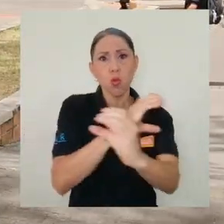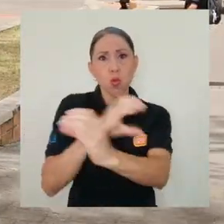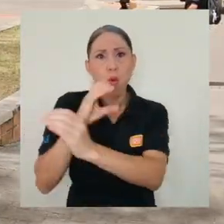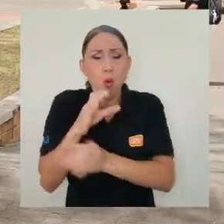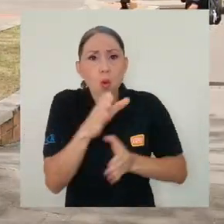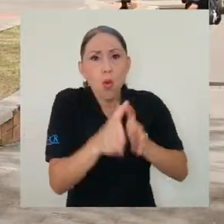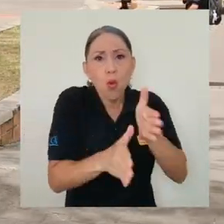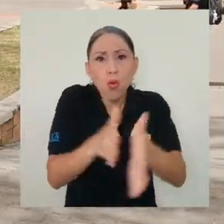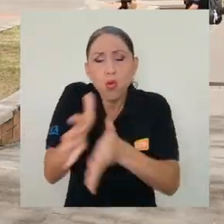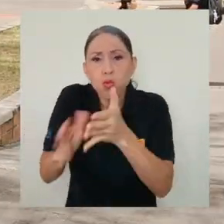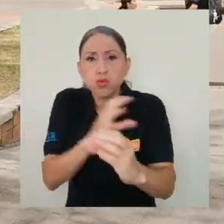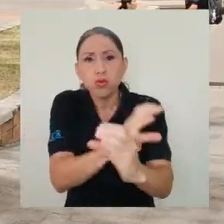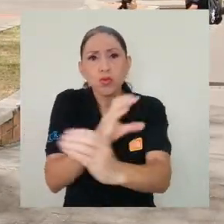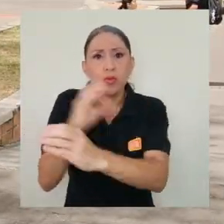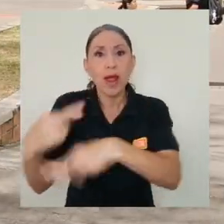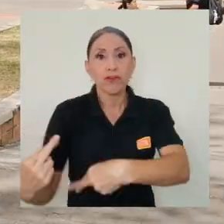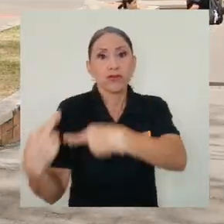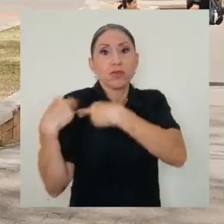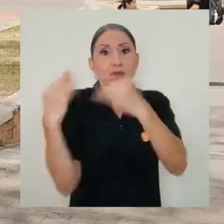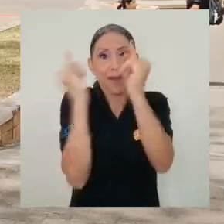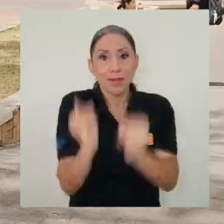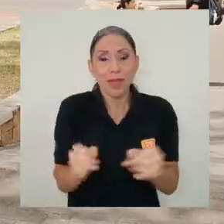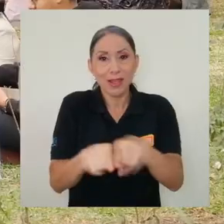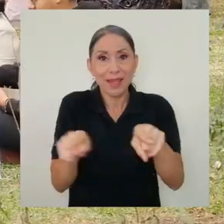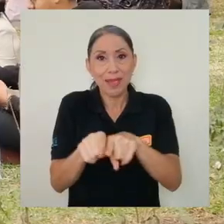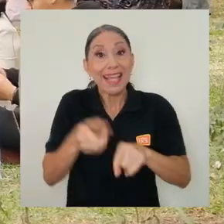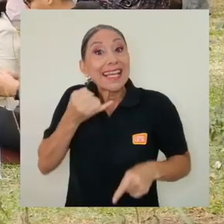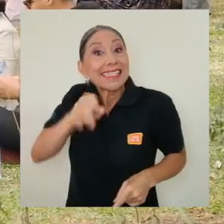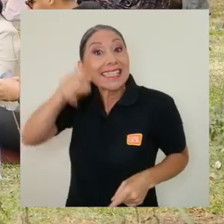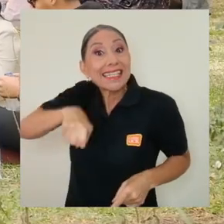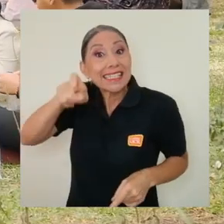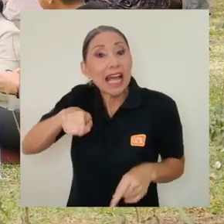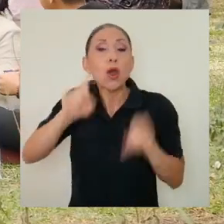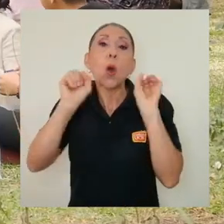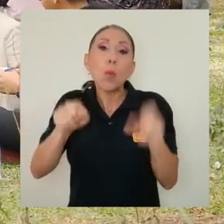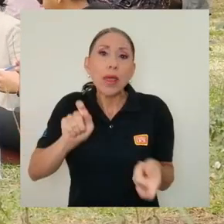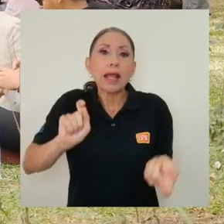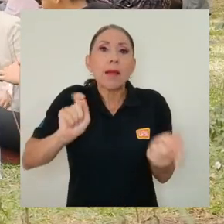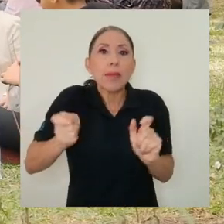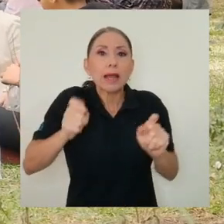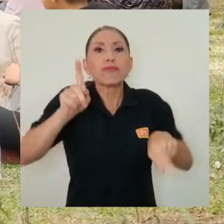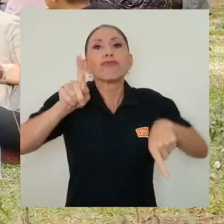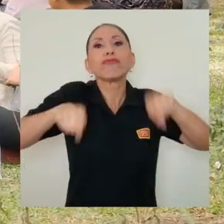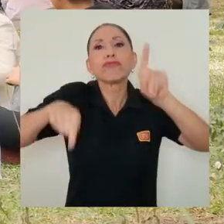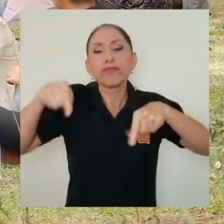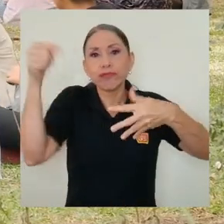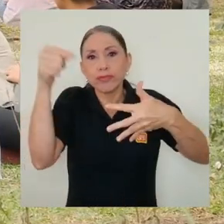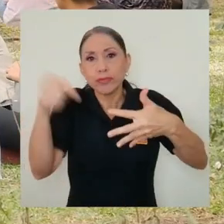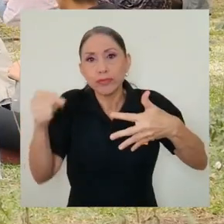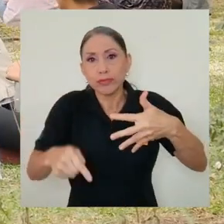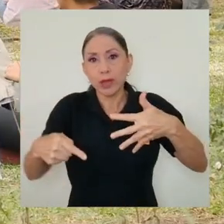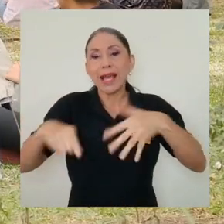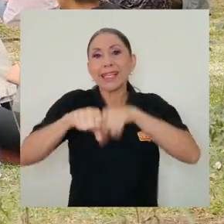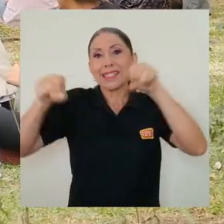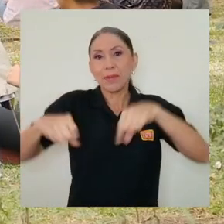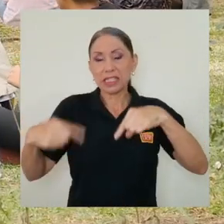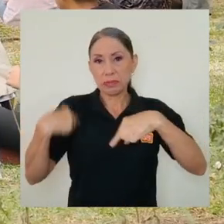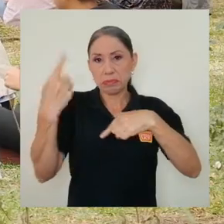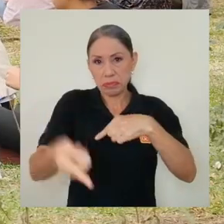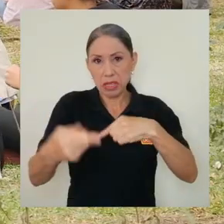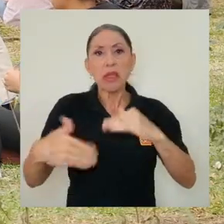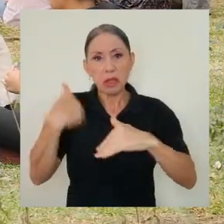En caso de ser necesario, las medidas podrían variar a lo largo del semestre, lo cual se estaría comunicando